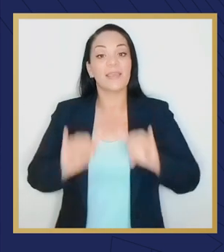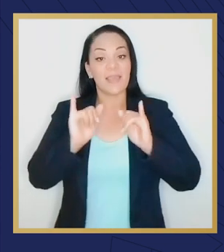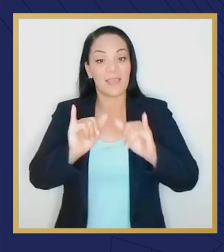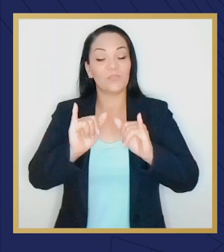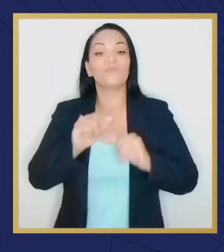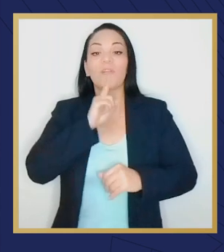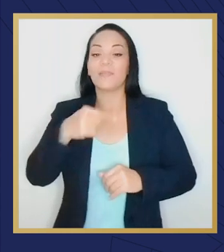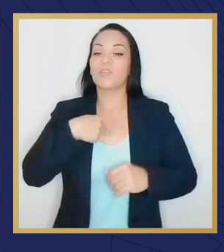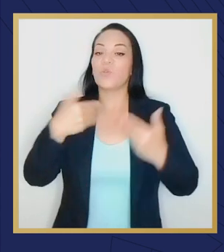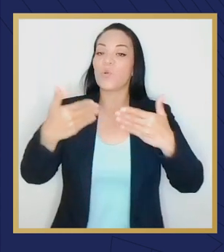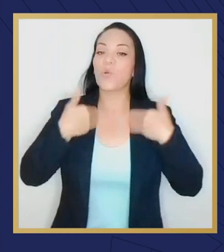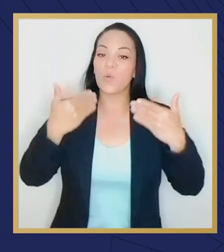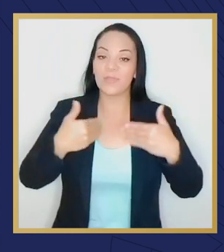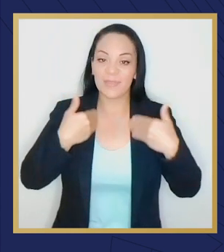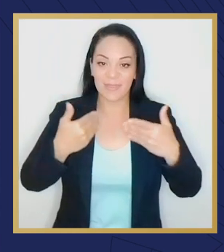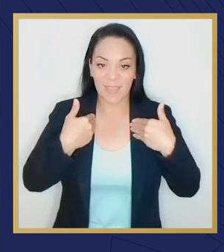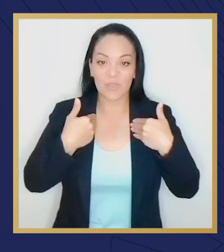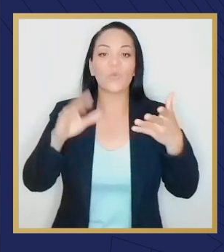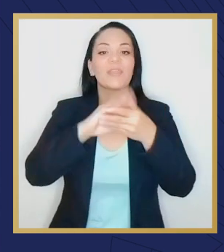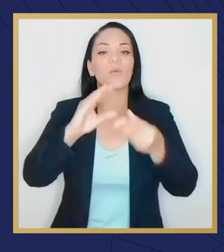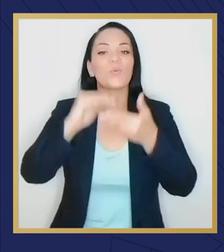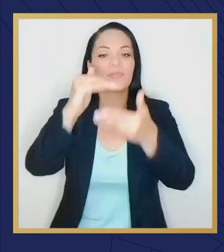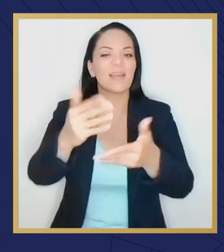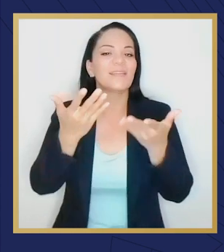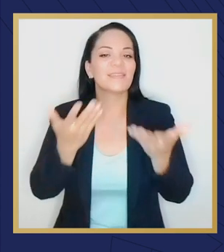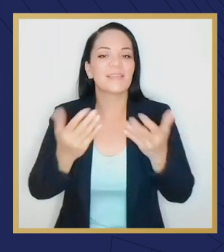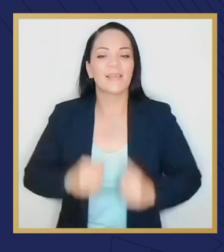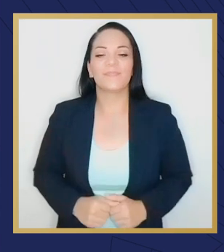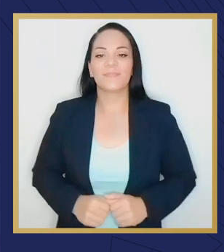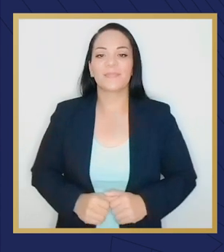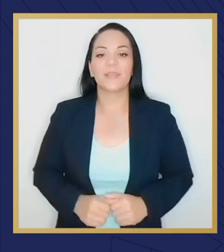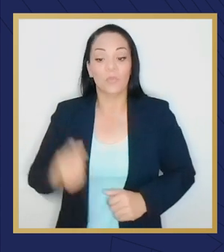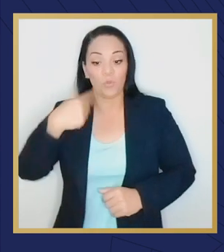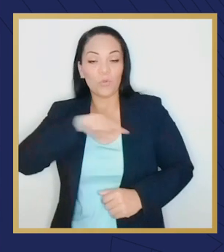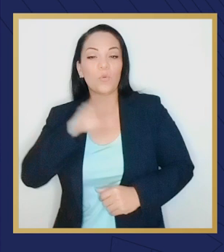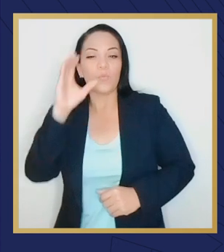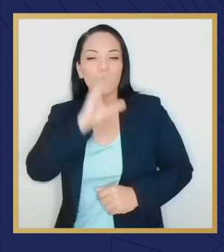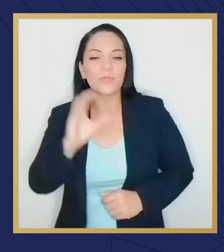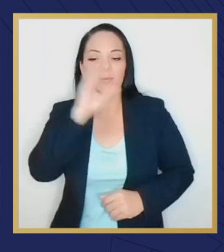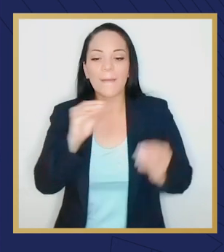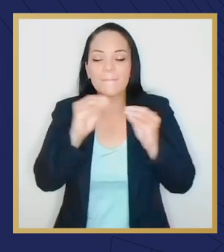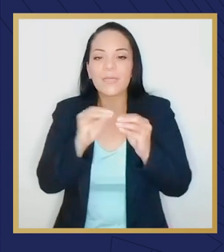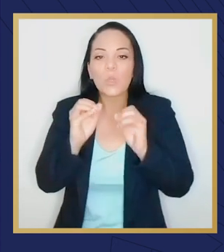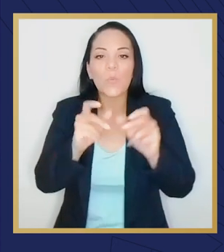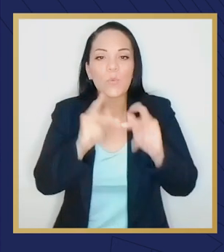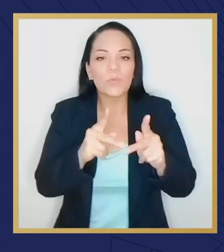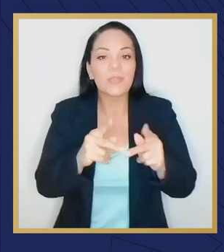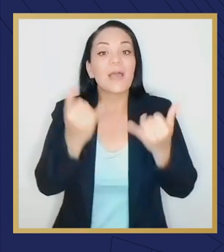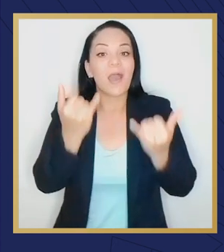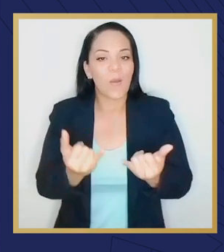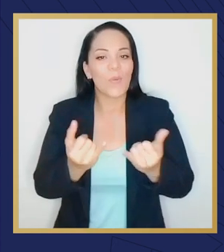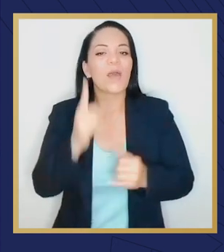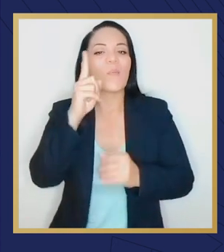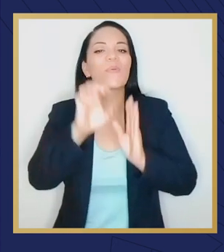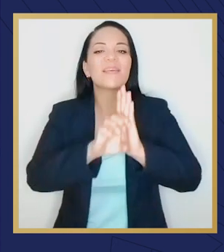por eso estoy muy contento de contarles que esa búsqueda de más oportunidades se ha